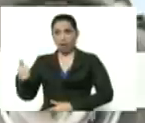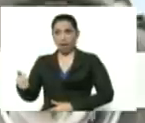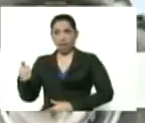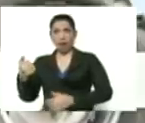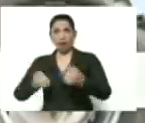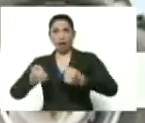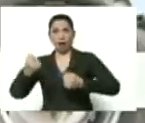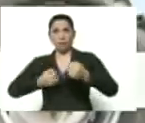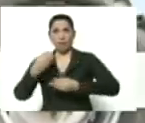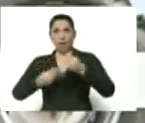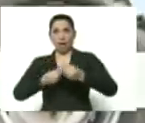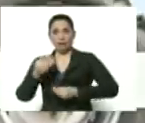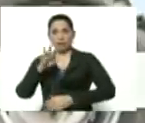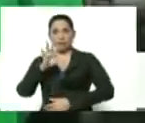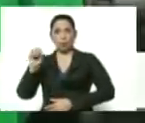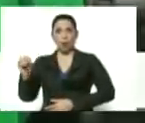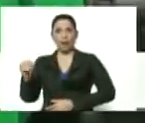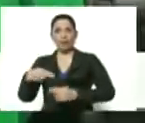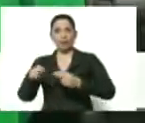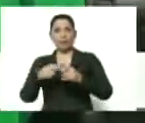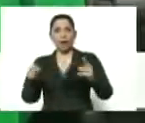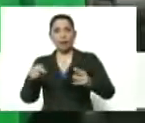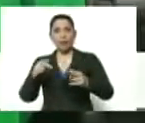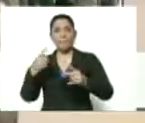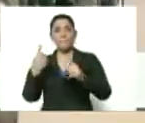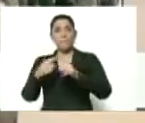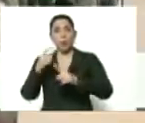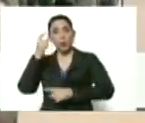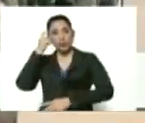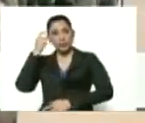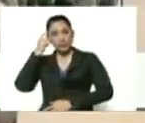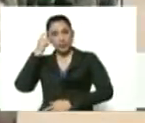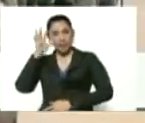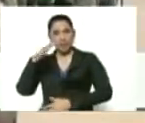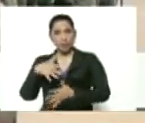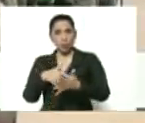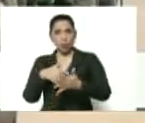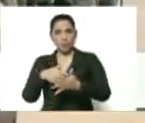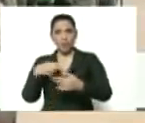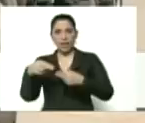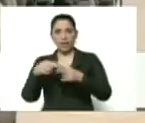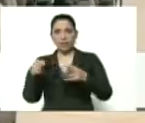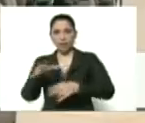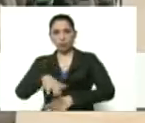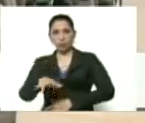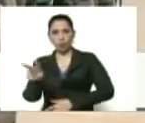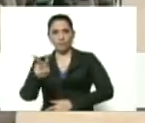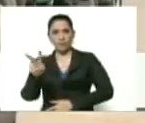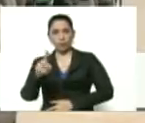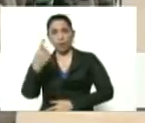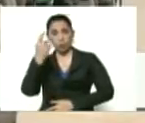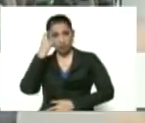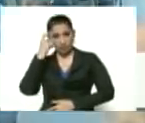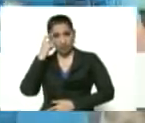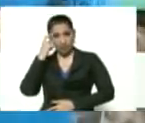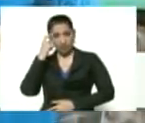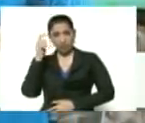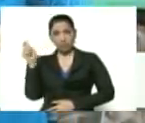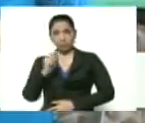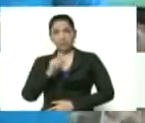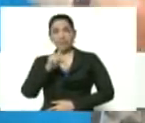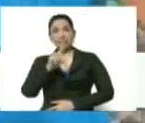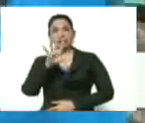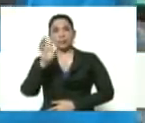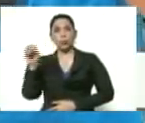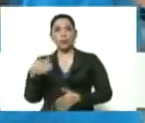hace 50 hectáreas día, por 100 nos da 5 mil hectáreas en el territorio nacional, en un día y al mes son 150